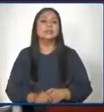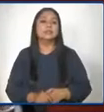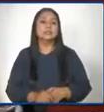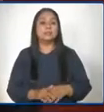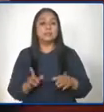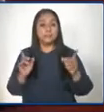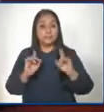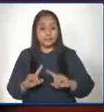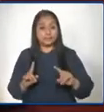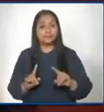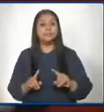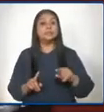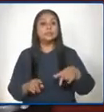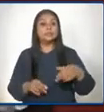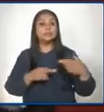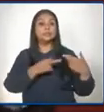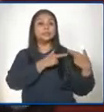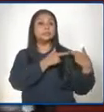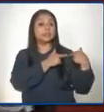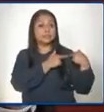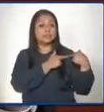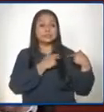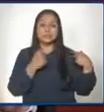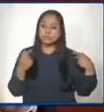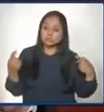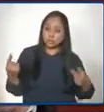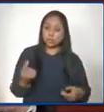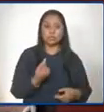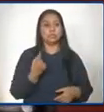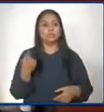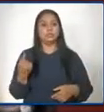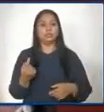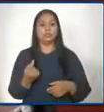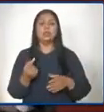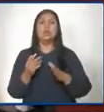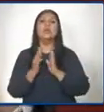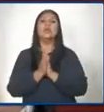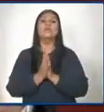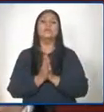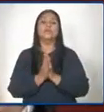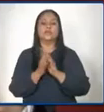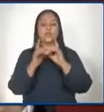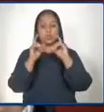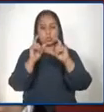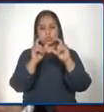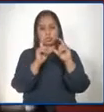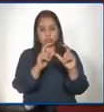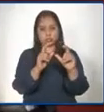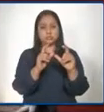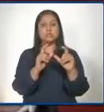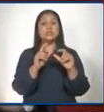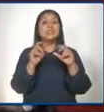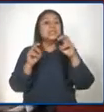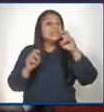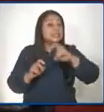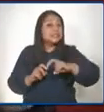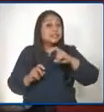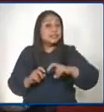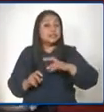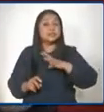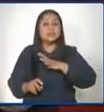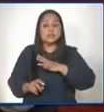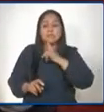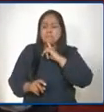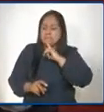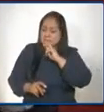Pero la responsabilidad es de todos. Por favor, cuidémonos. Necesitamos tener un mejor